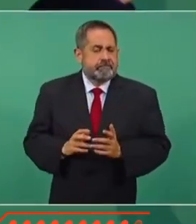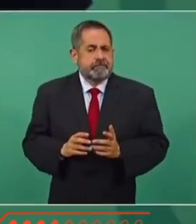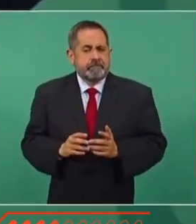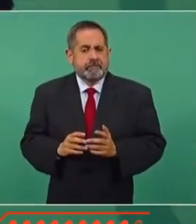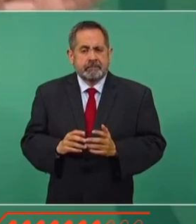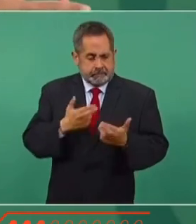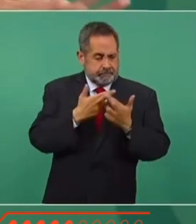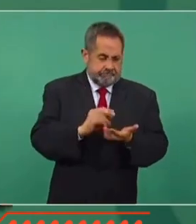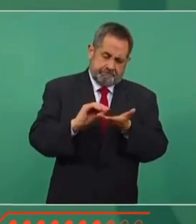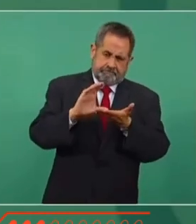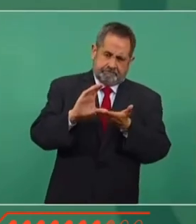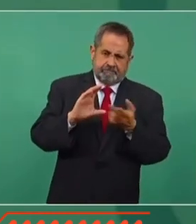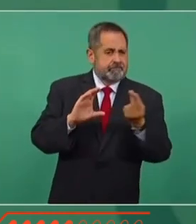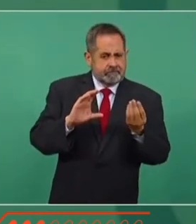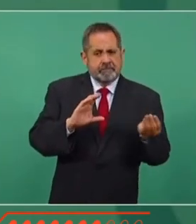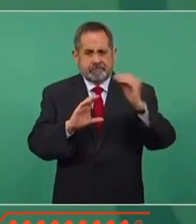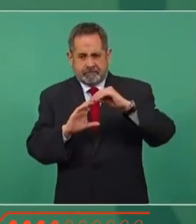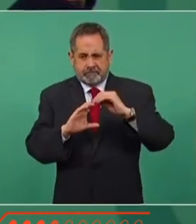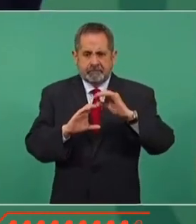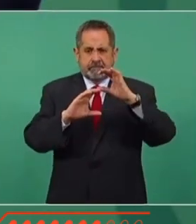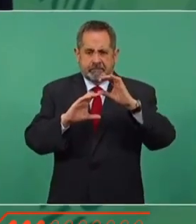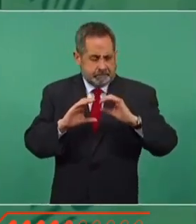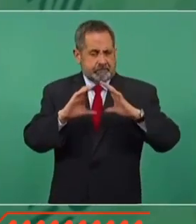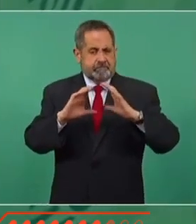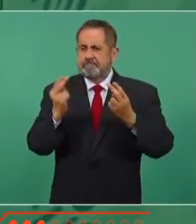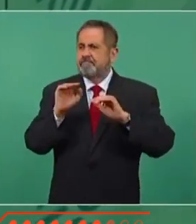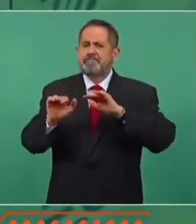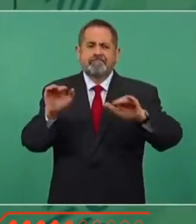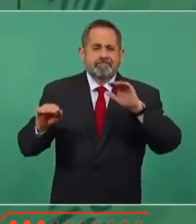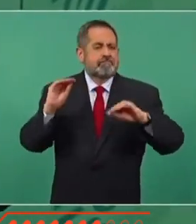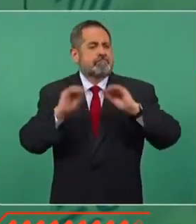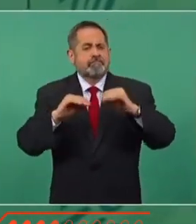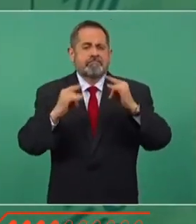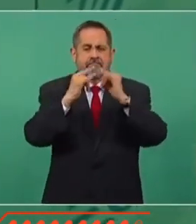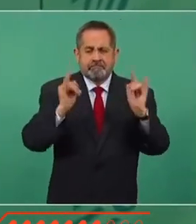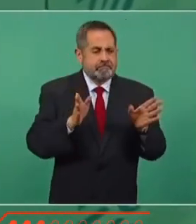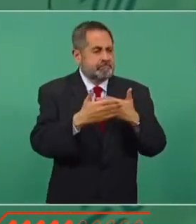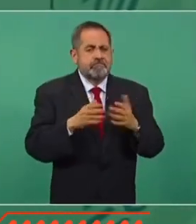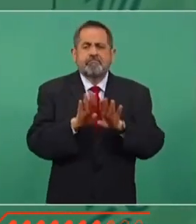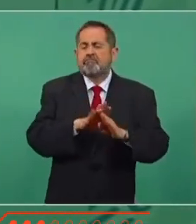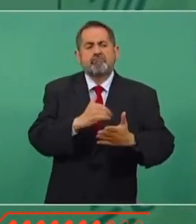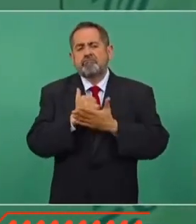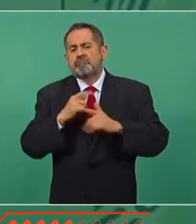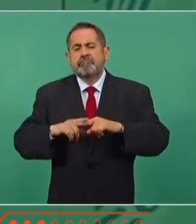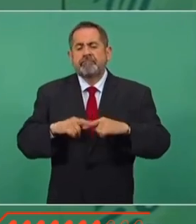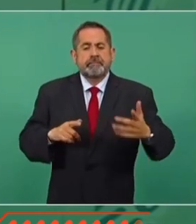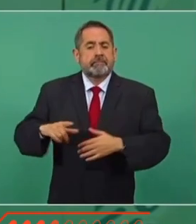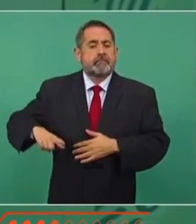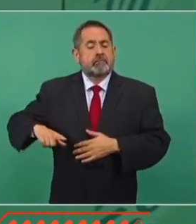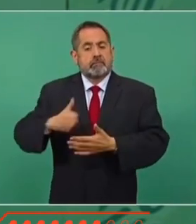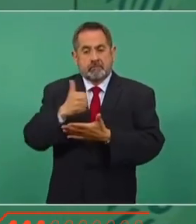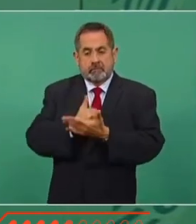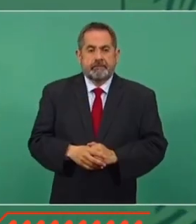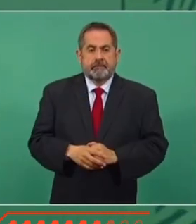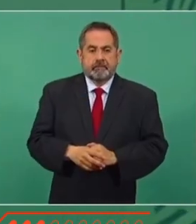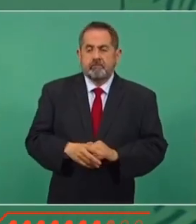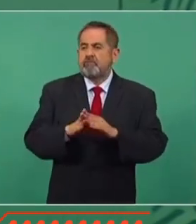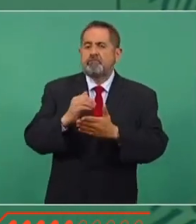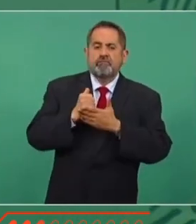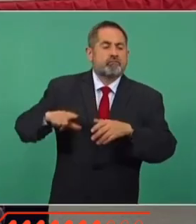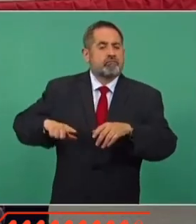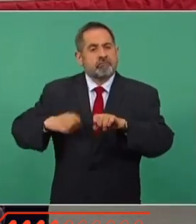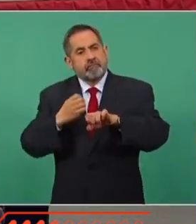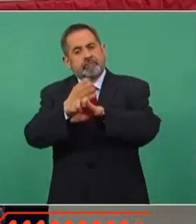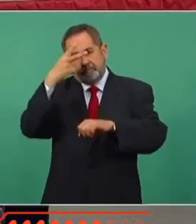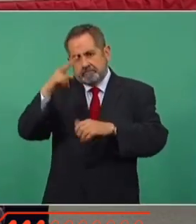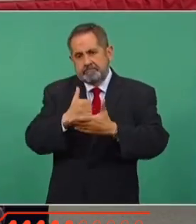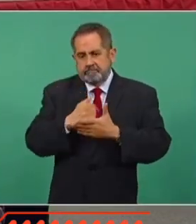Nada más disponemos de estos recursos y necesitamos instalar tantas casillas. ¿Cómo nos va a ayudar el gobierno de la Ciudad de México? ¿Cómo nos va a ayudar el